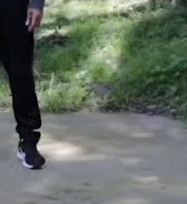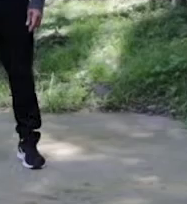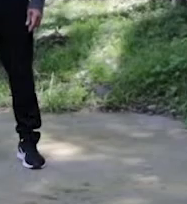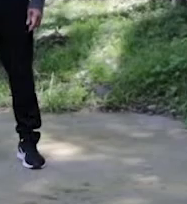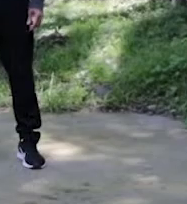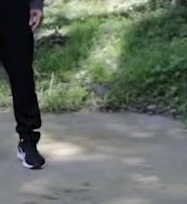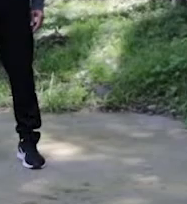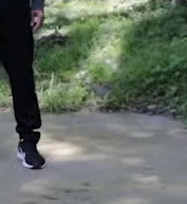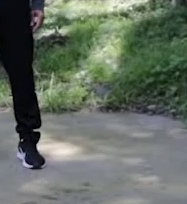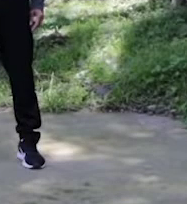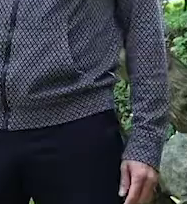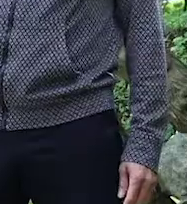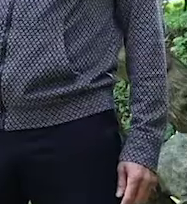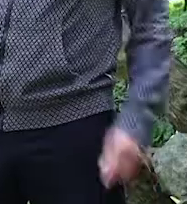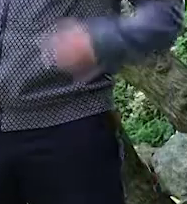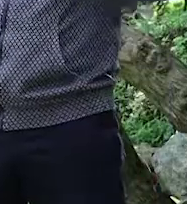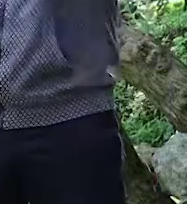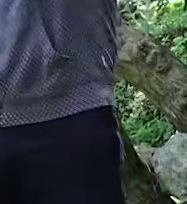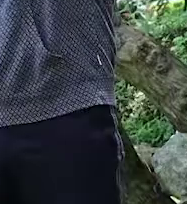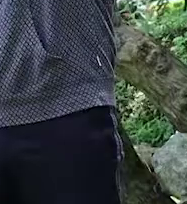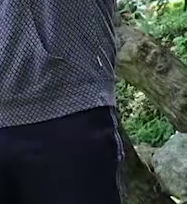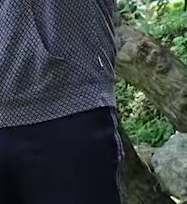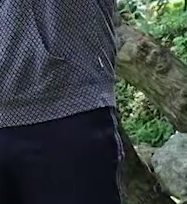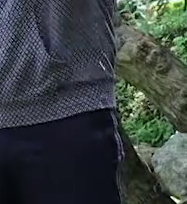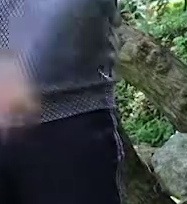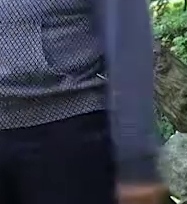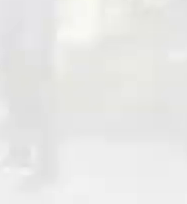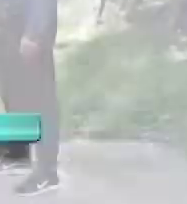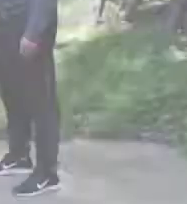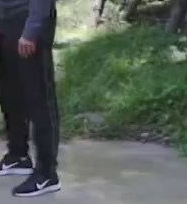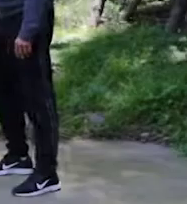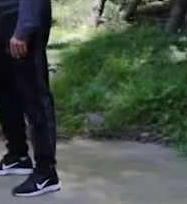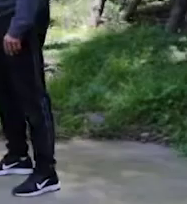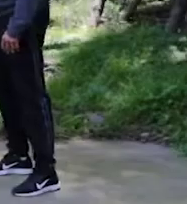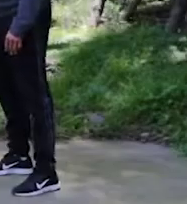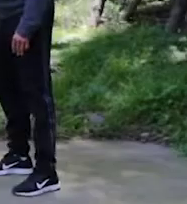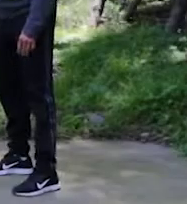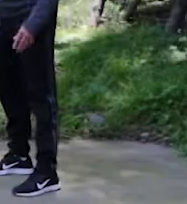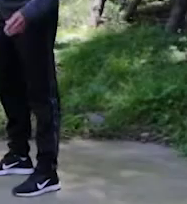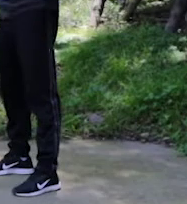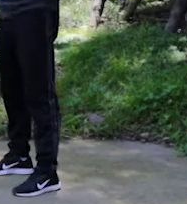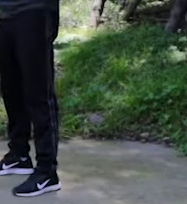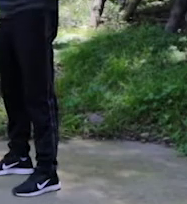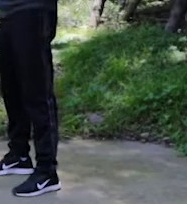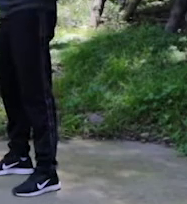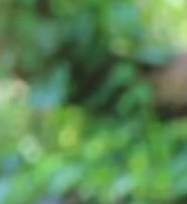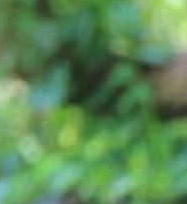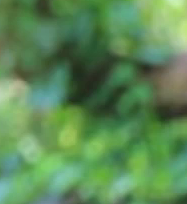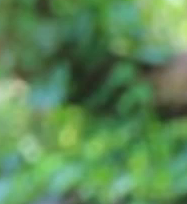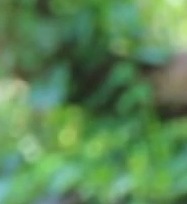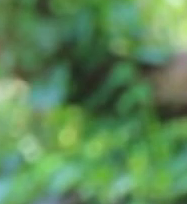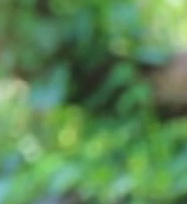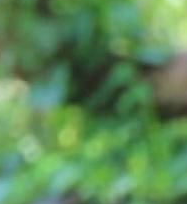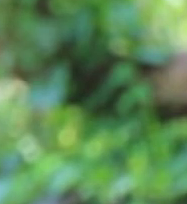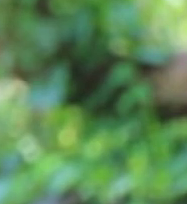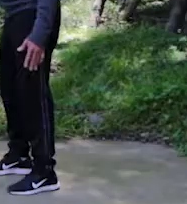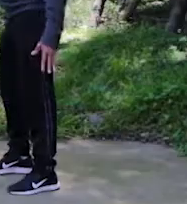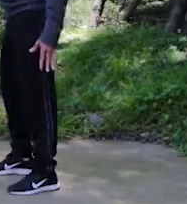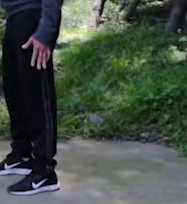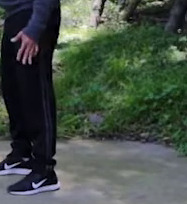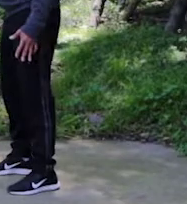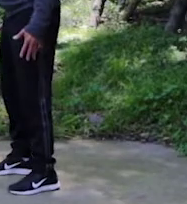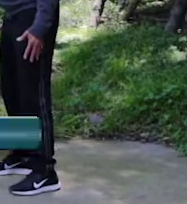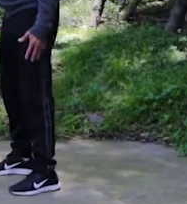Recuerda, entre clase y clase, activa tu cuerpo. En esta ocasión vamos a trabajar el tríceps. Vamos